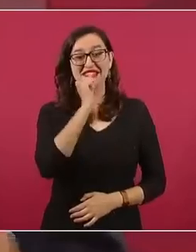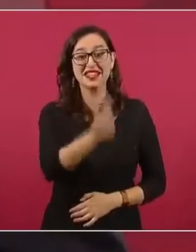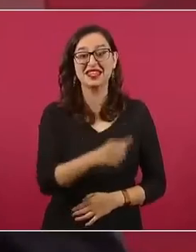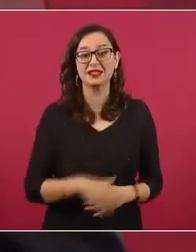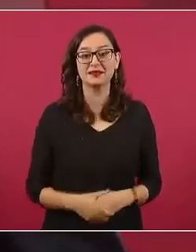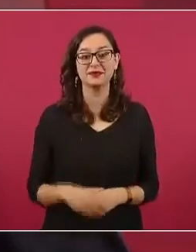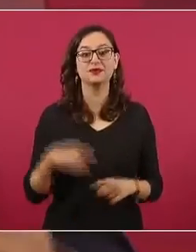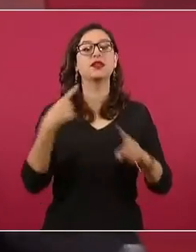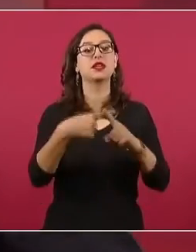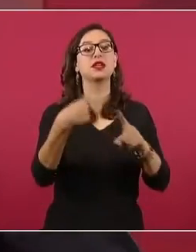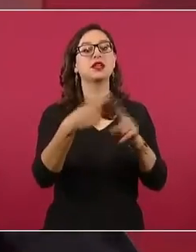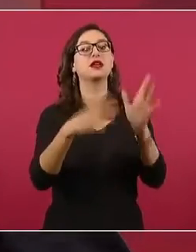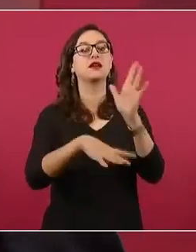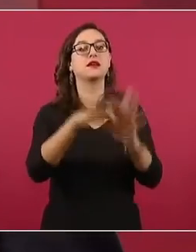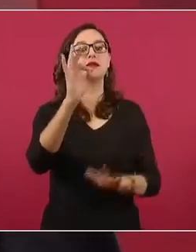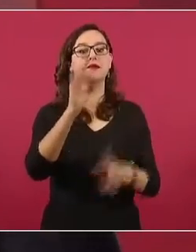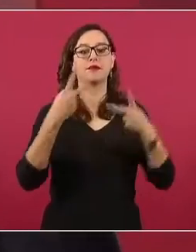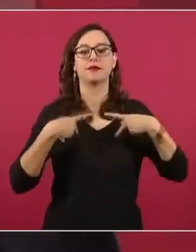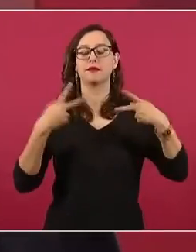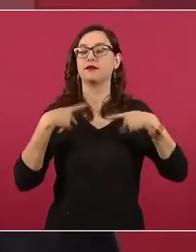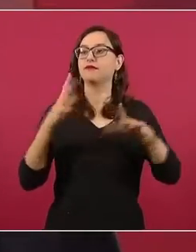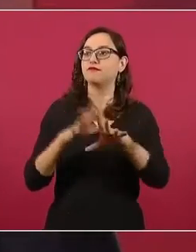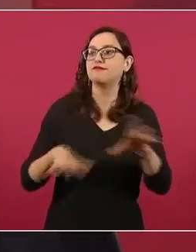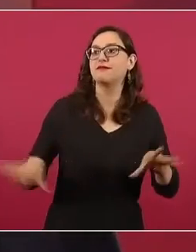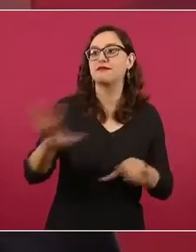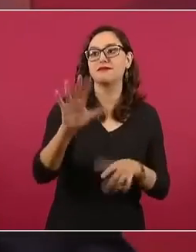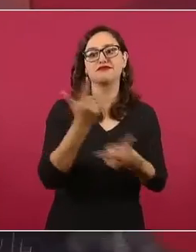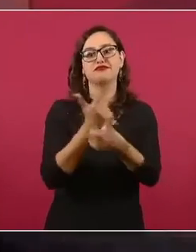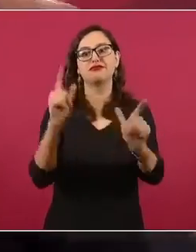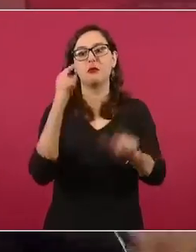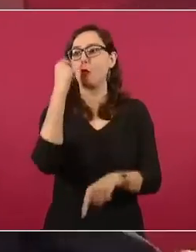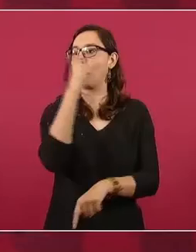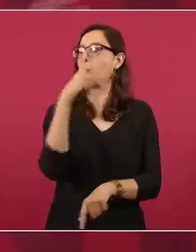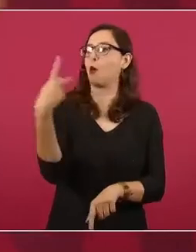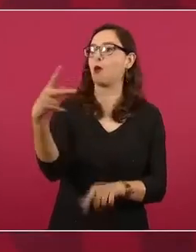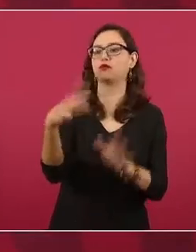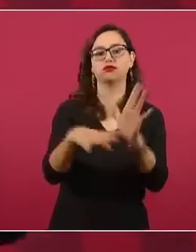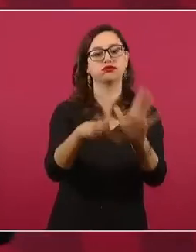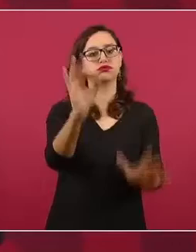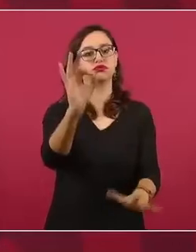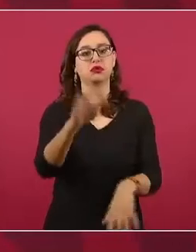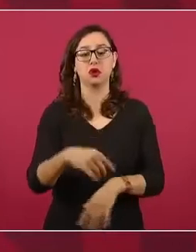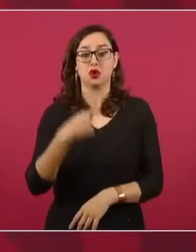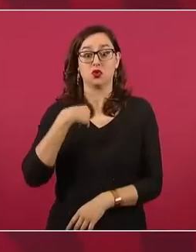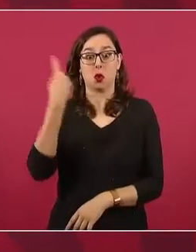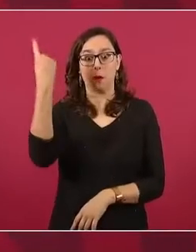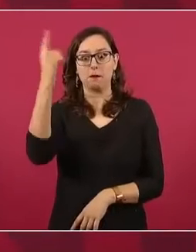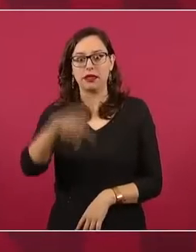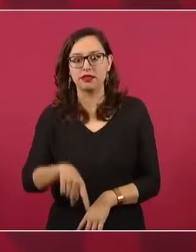el ciudadano, libre. No hay señal, no hay línea,